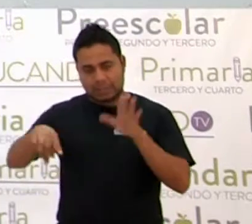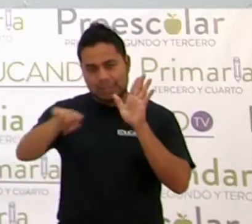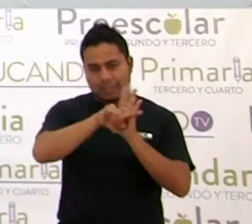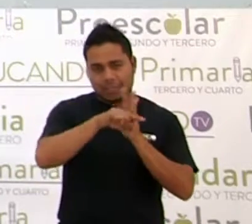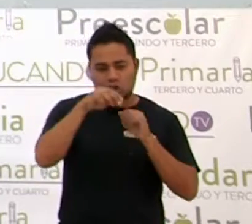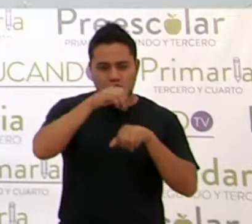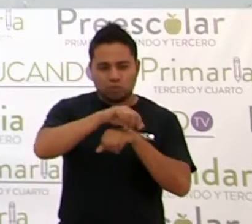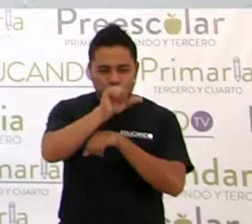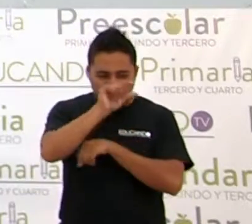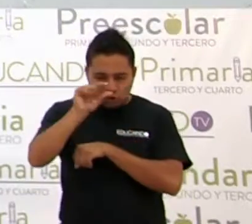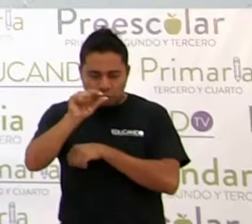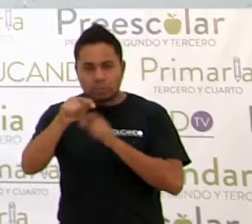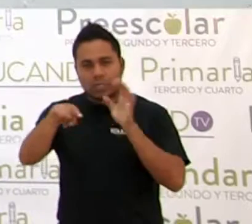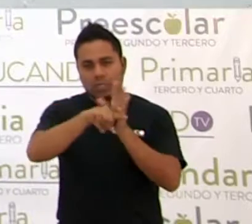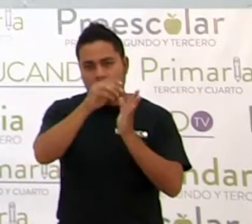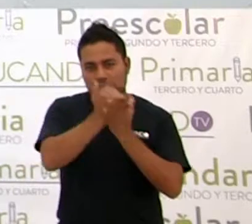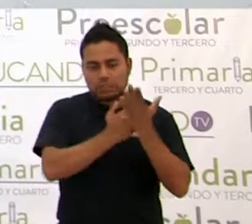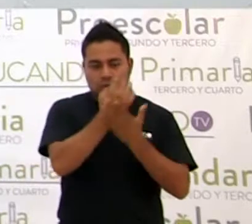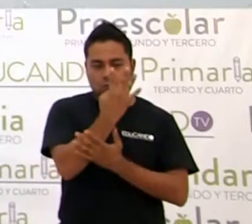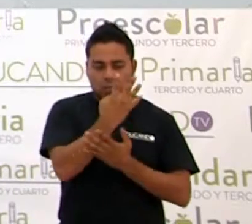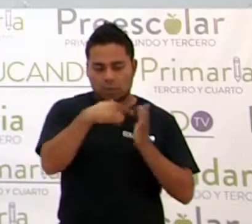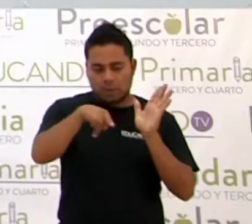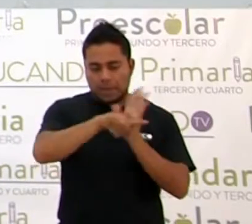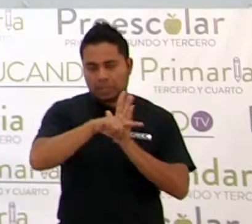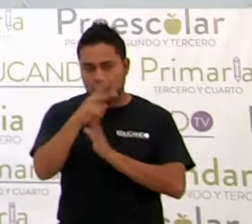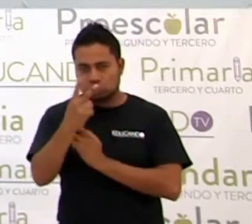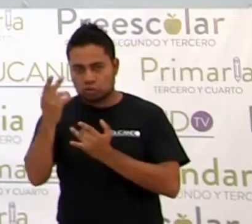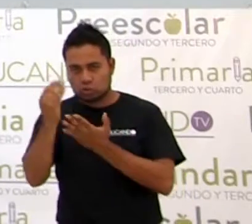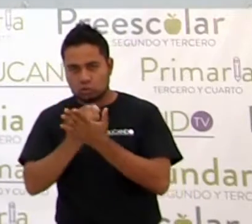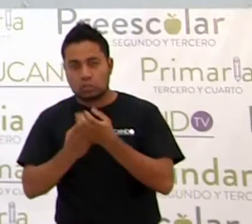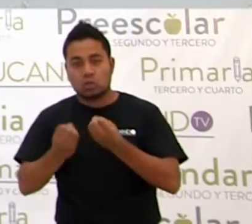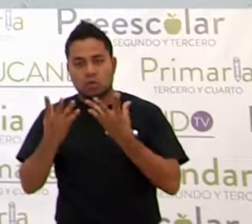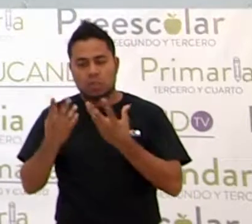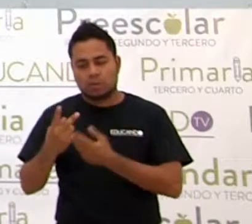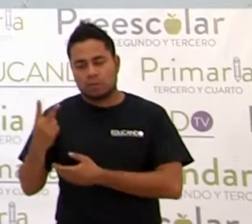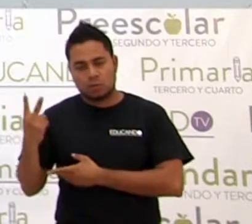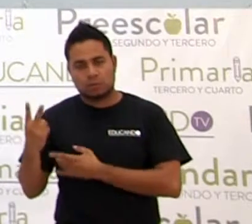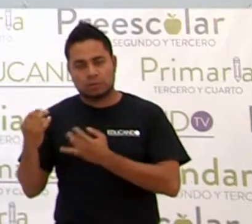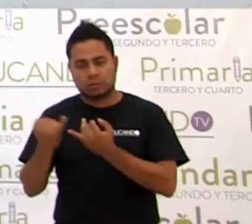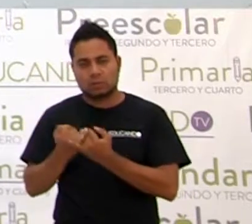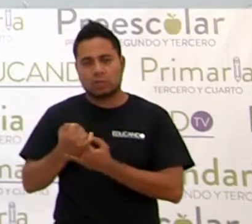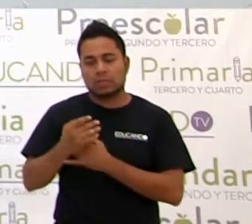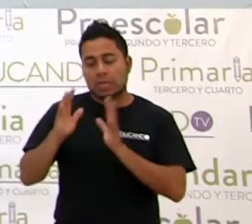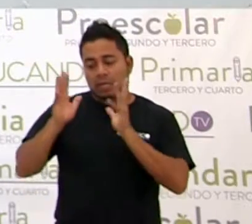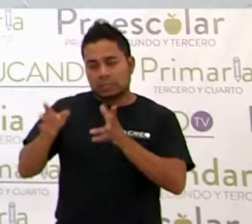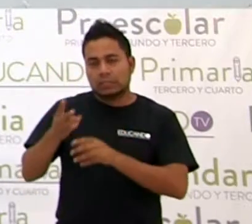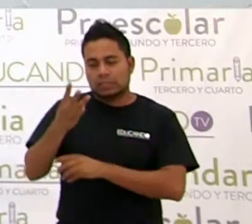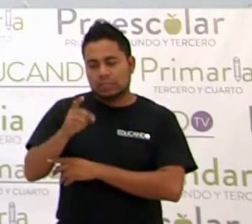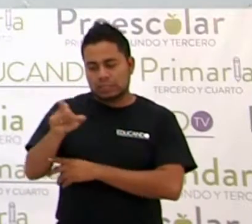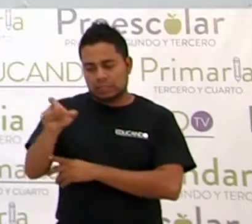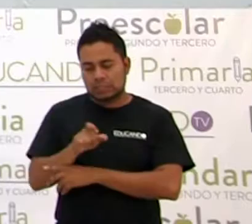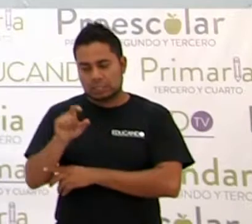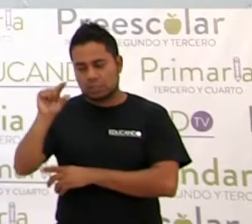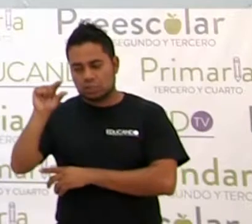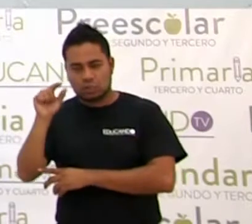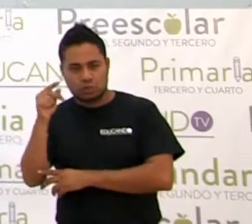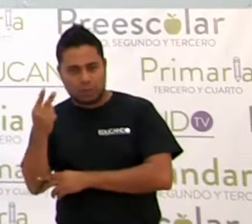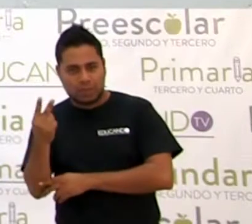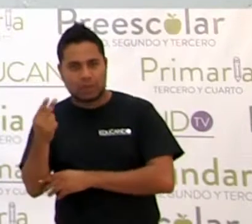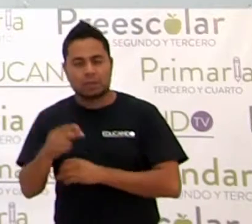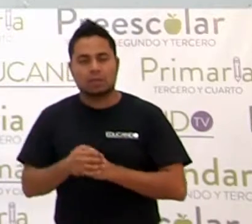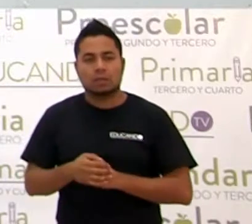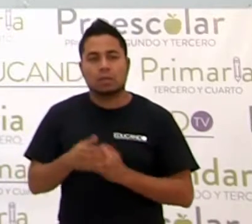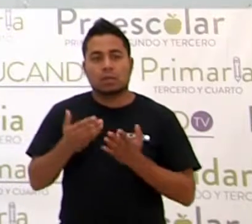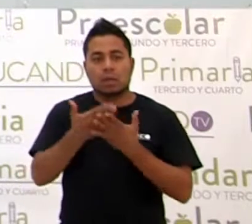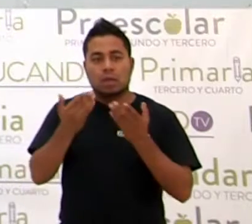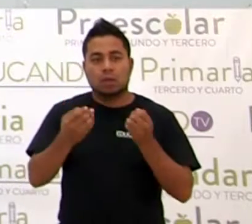los exponentes. Entonces, 4 menos 2, 2. Y nos queda como 3x cuadrada. Ahora